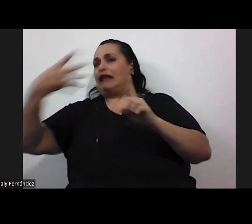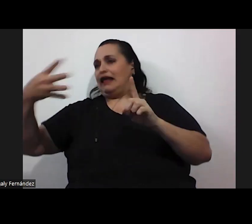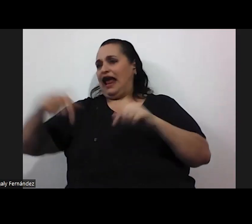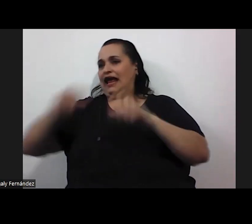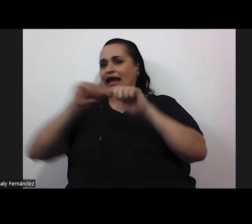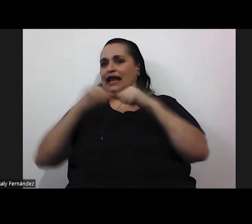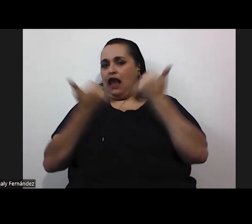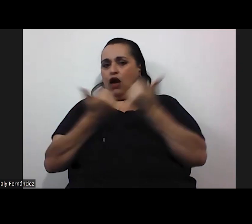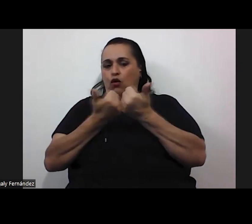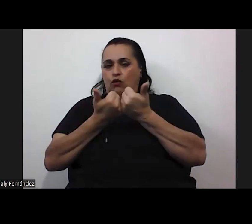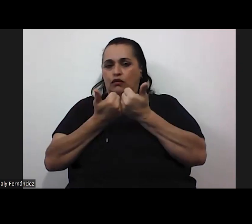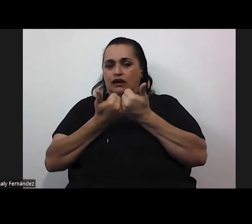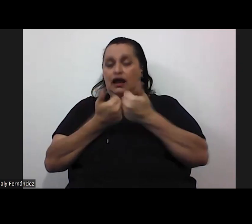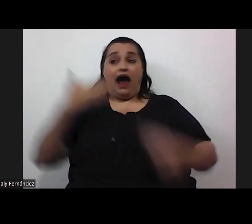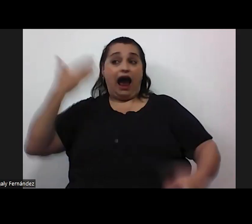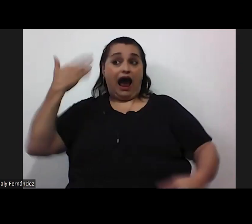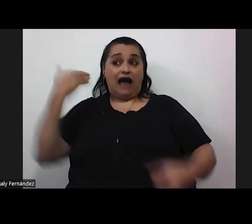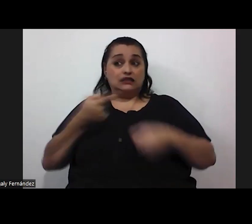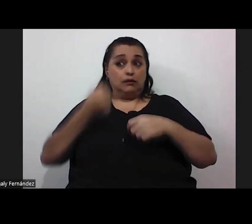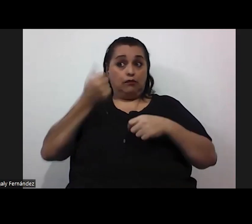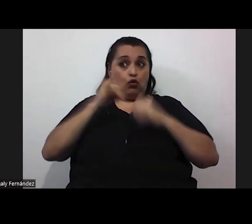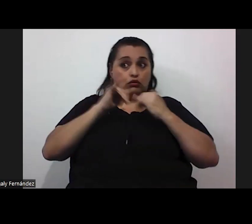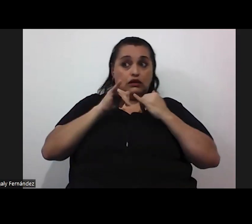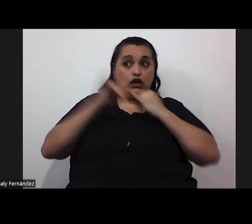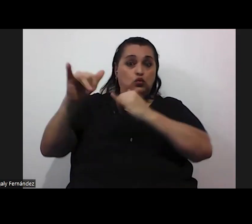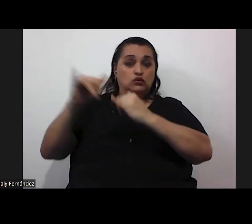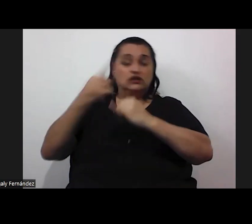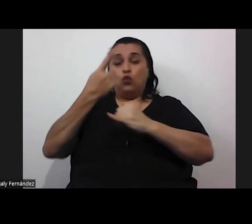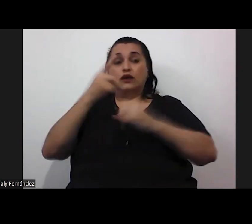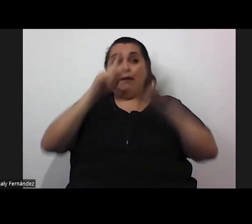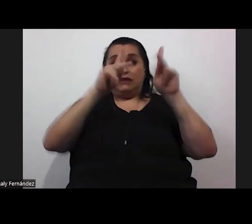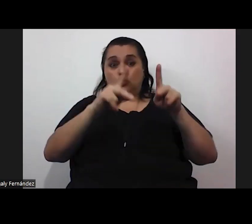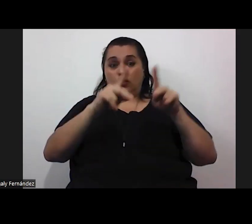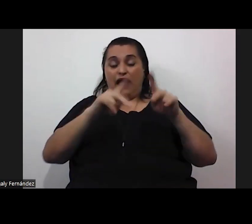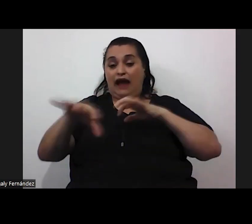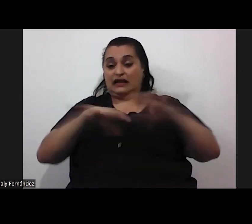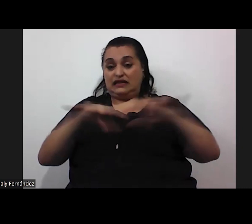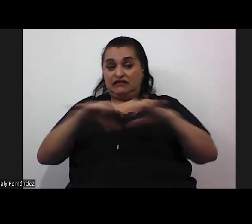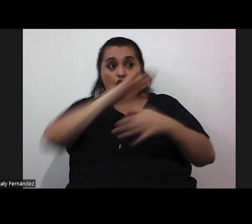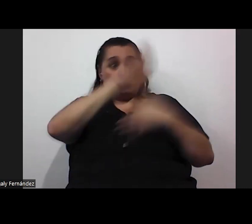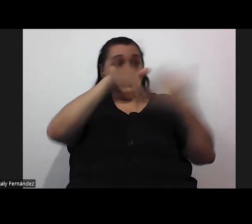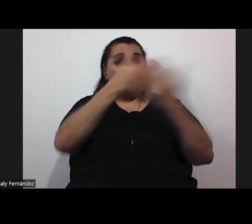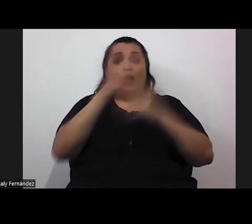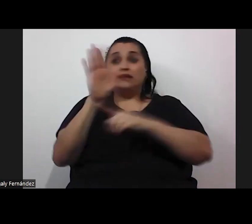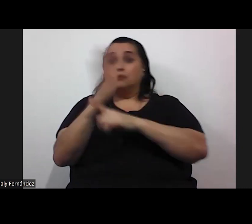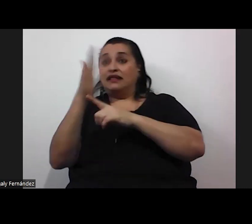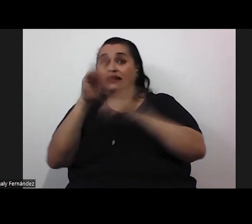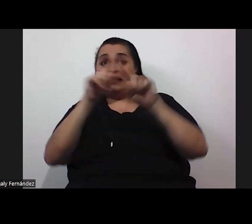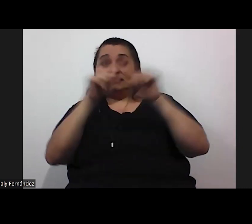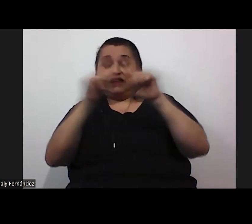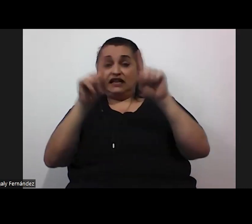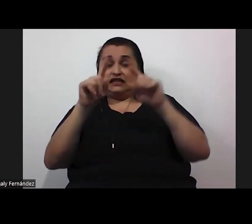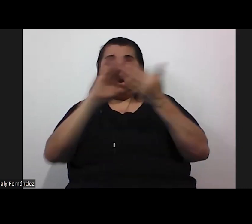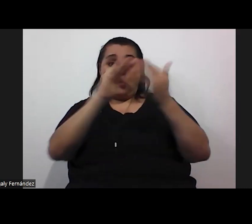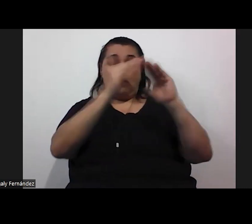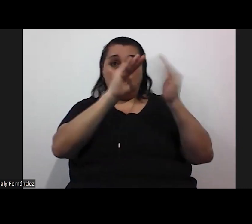de hecho que hace poco recibimos una denuncia porque alguien hizo una actividad de todas las banderas de diferentes comunidades alguien